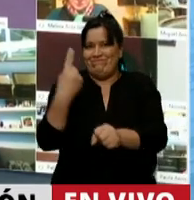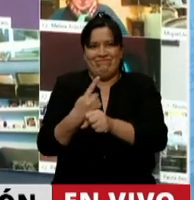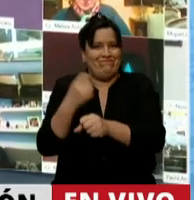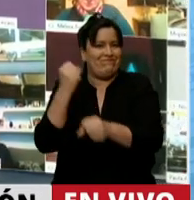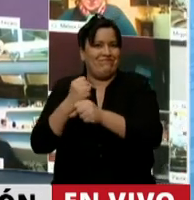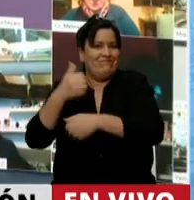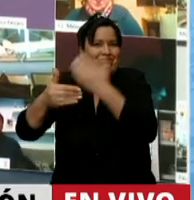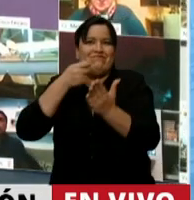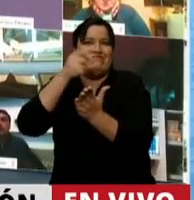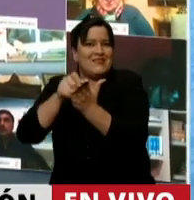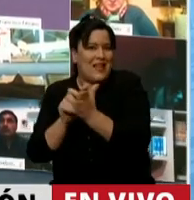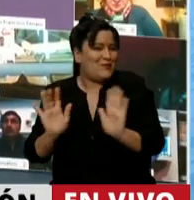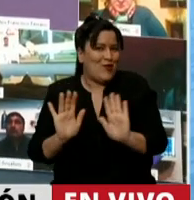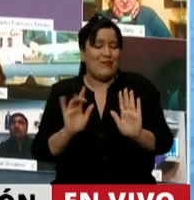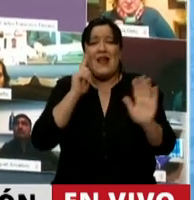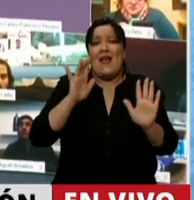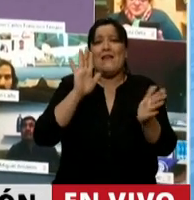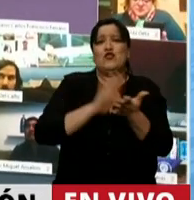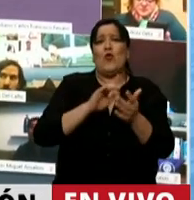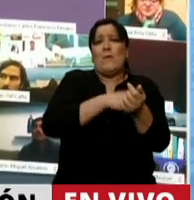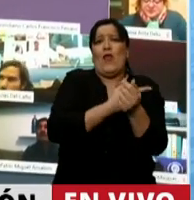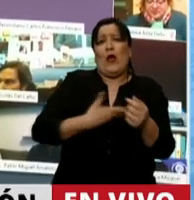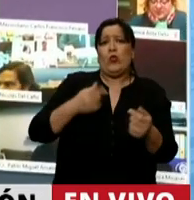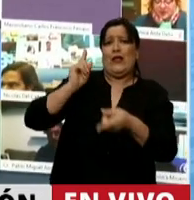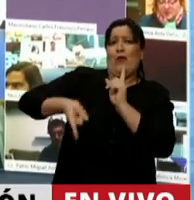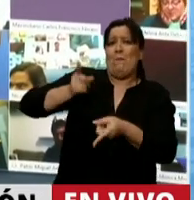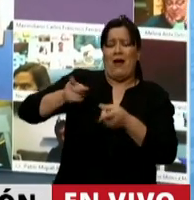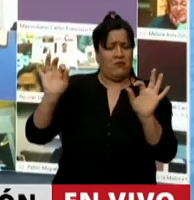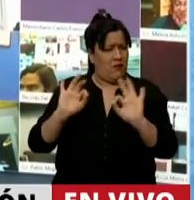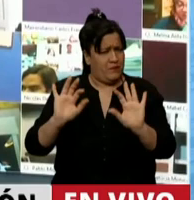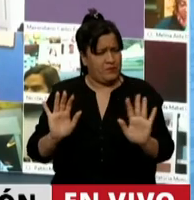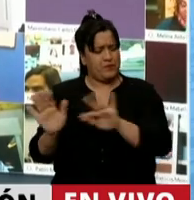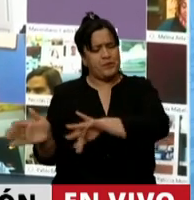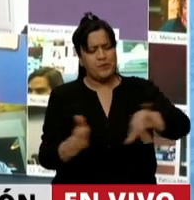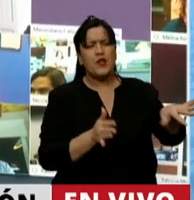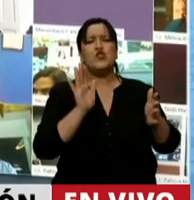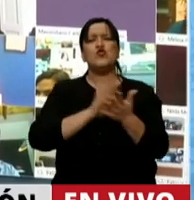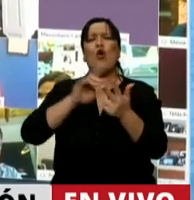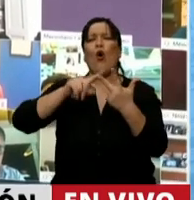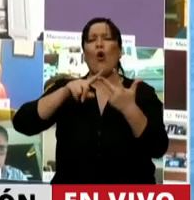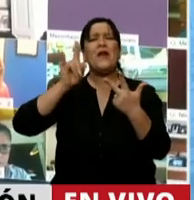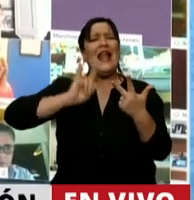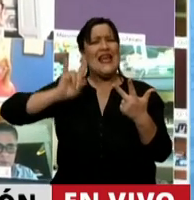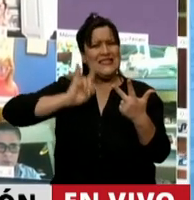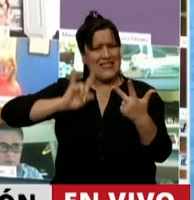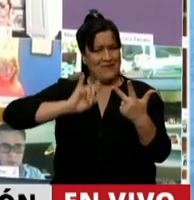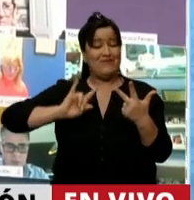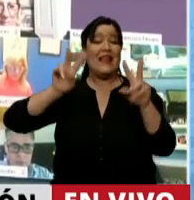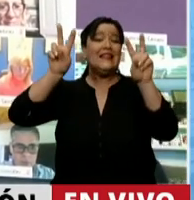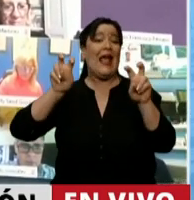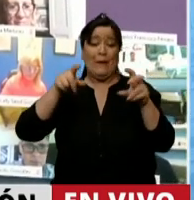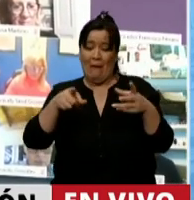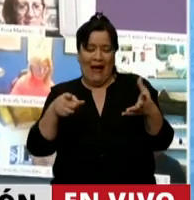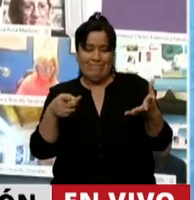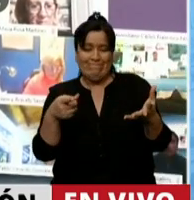nosotros le digamos desde el Poder Ejecutivo. Y con respecto al tema de la leche, que fue un tema que no se me